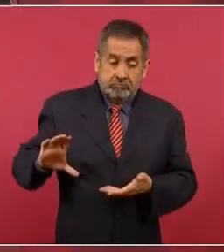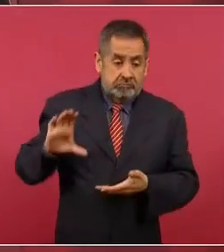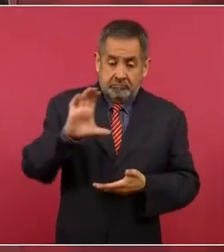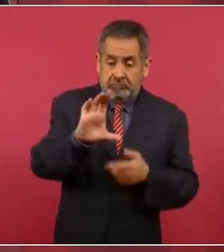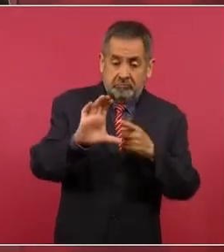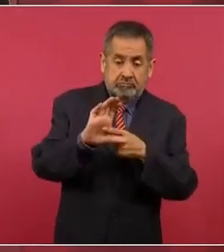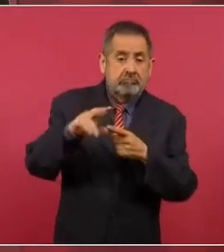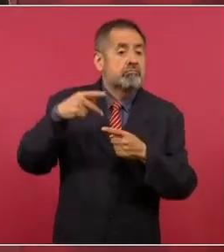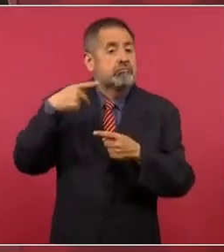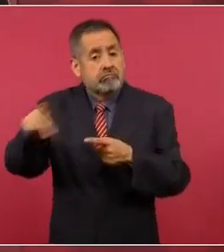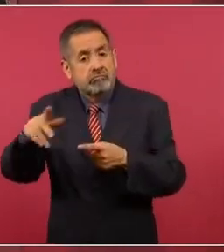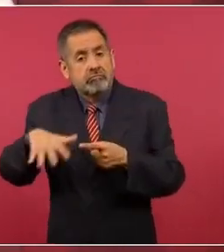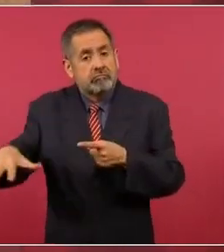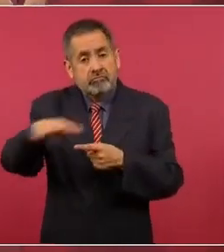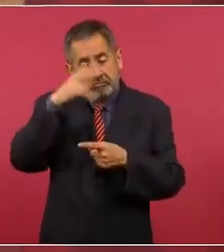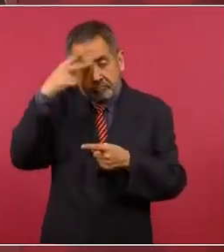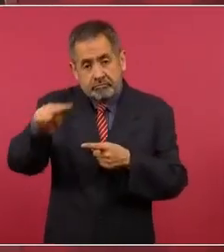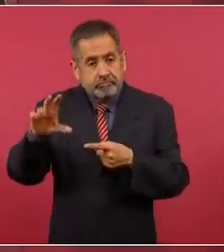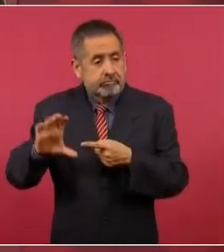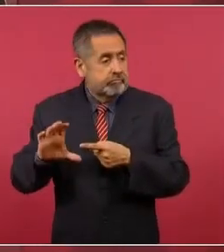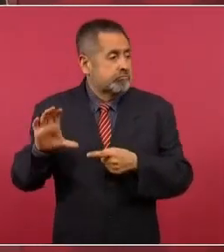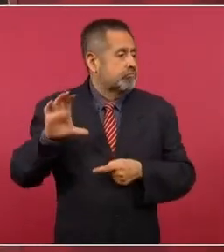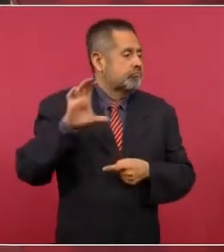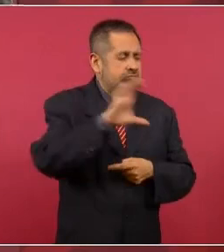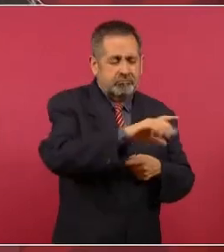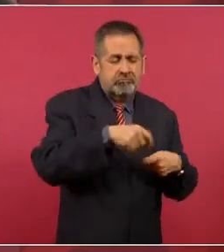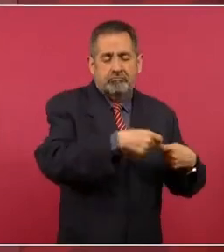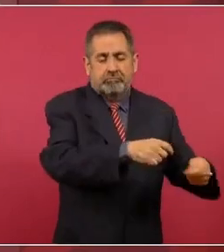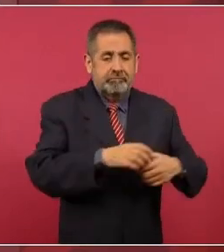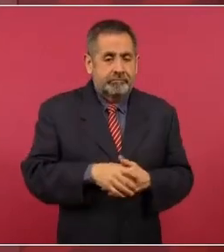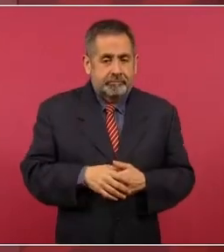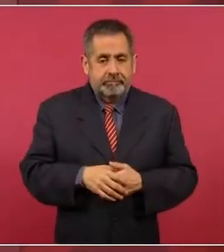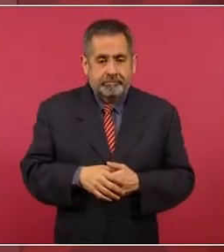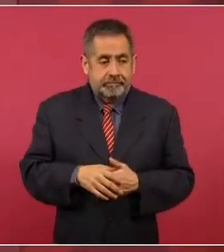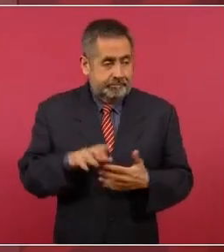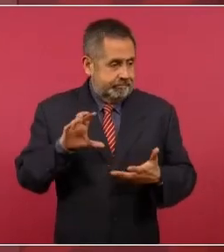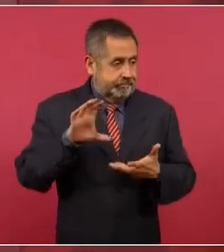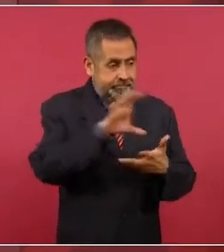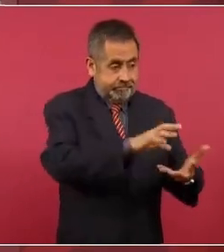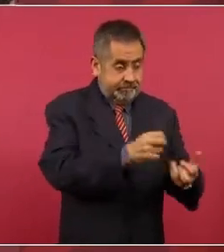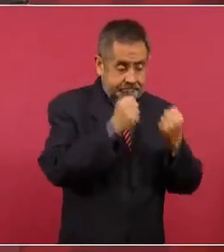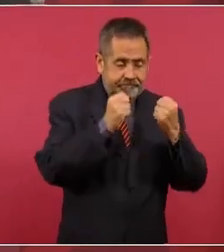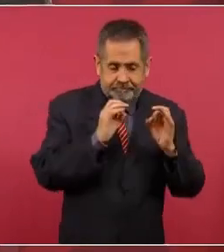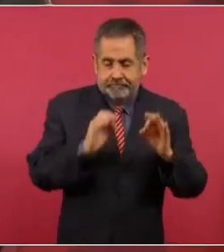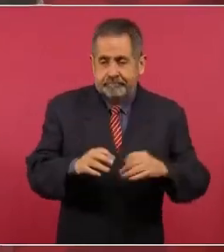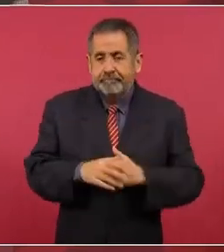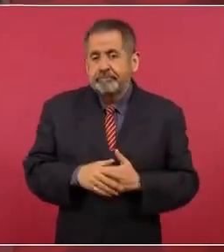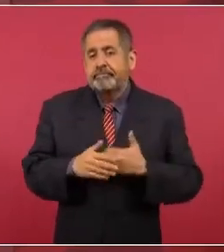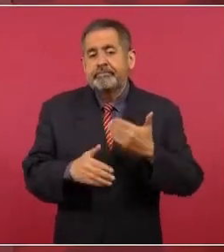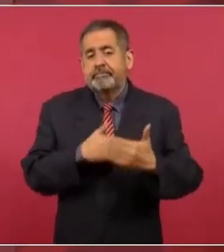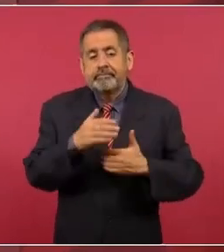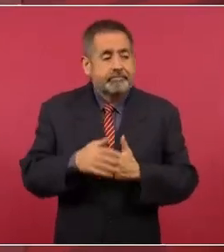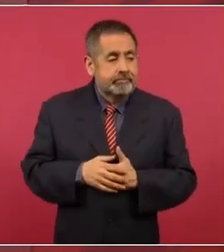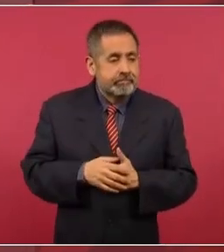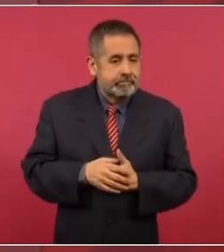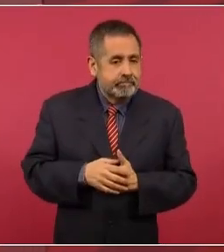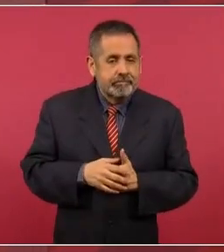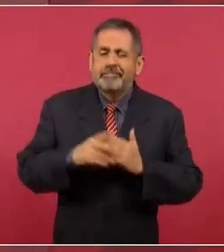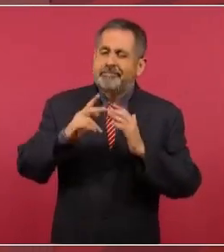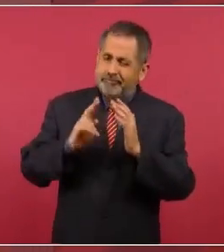Y luego, ya rescatado, se vendió